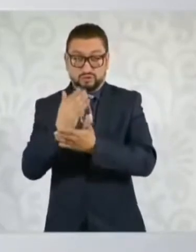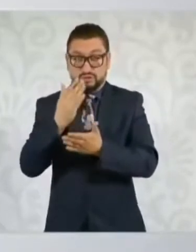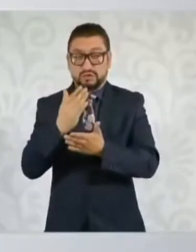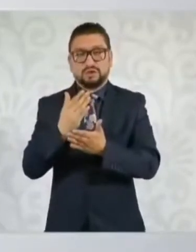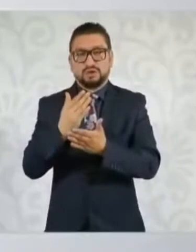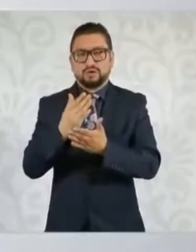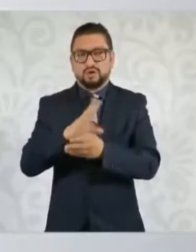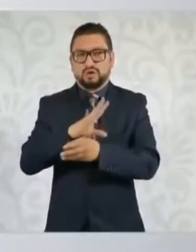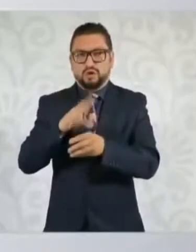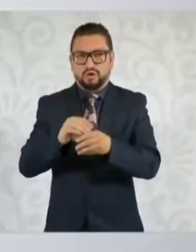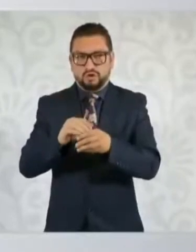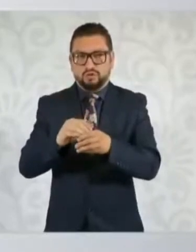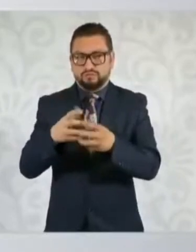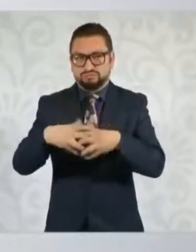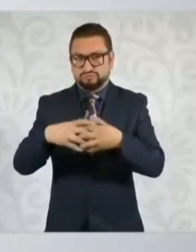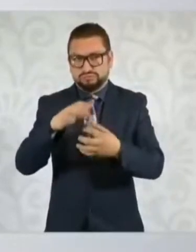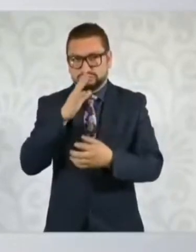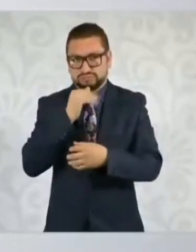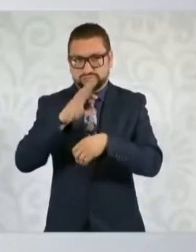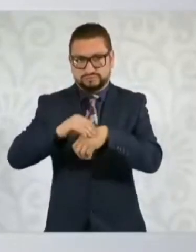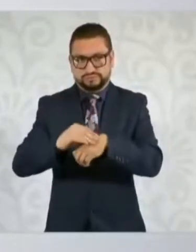productiva.